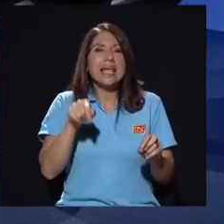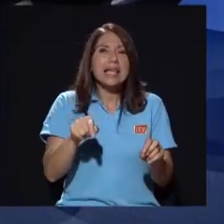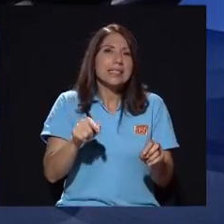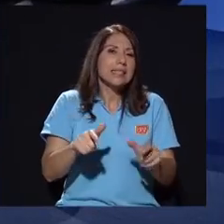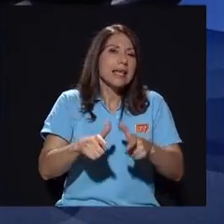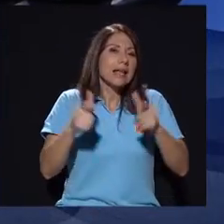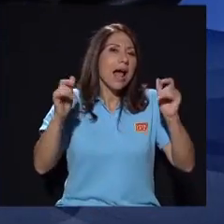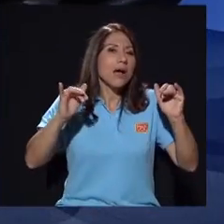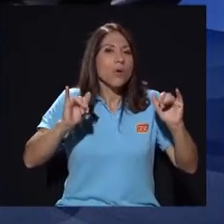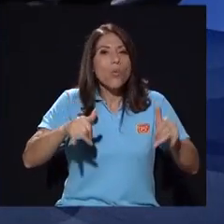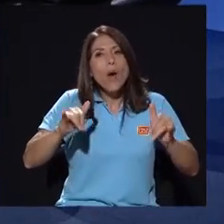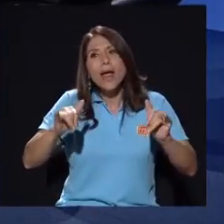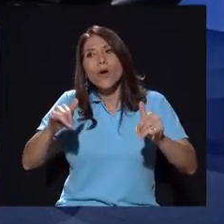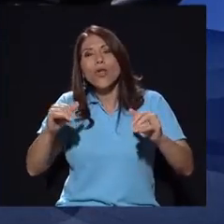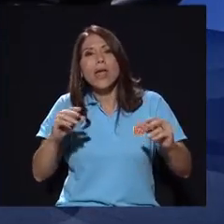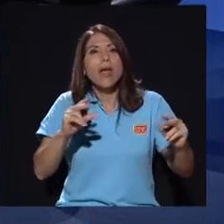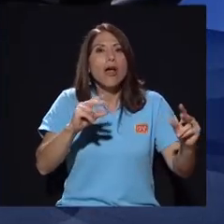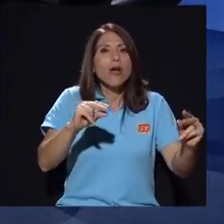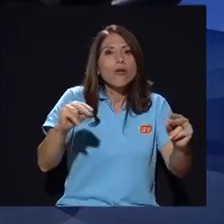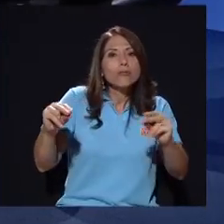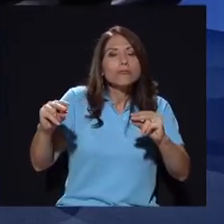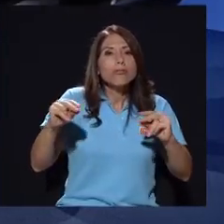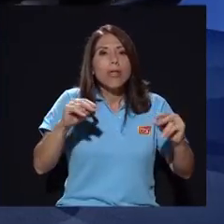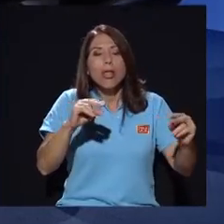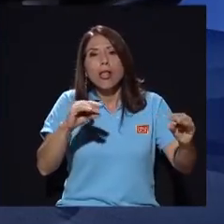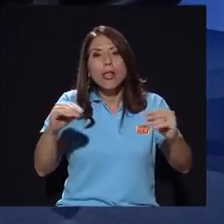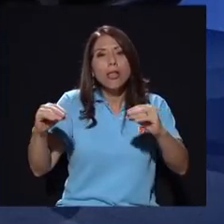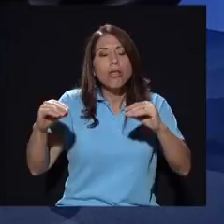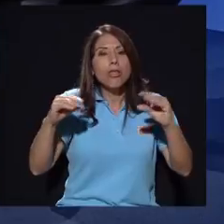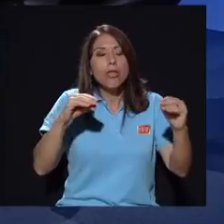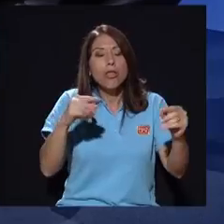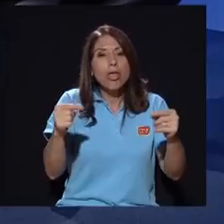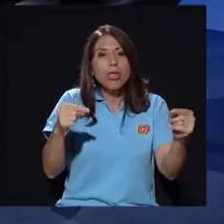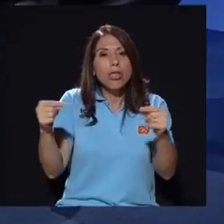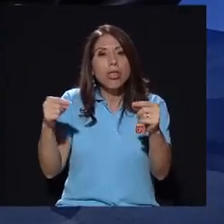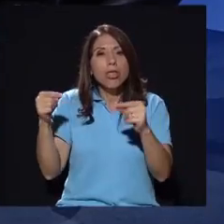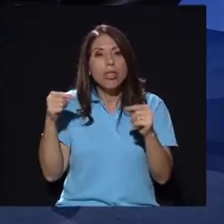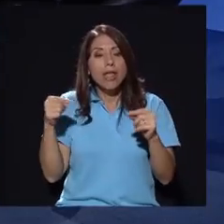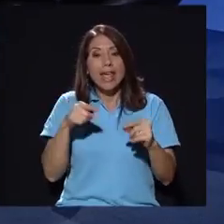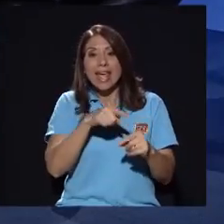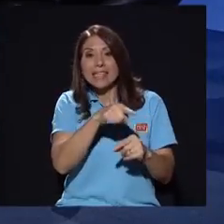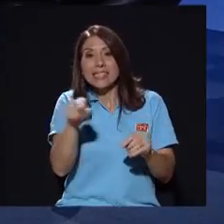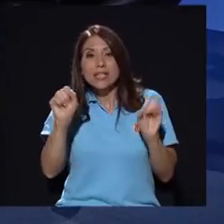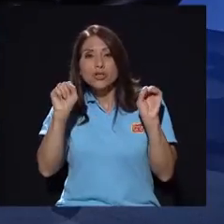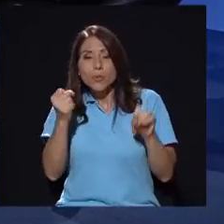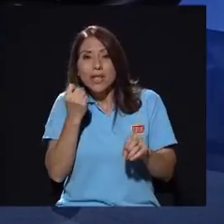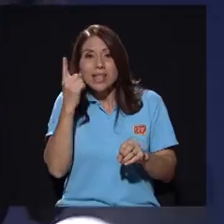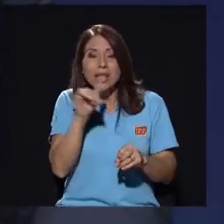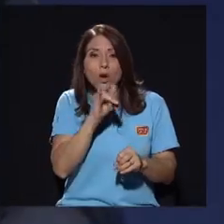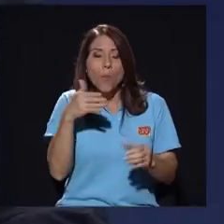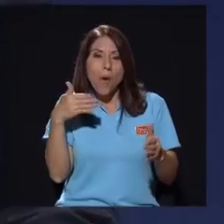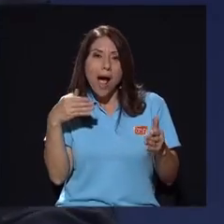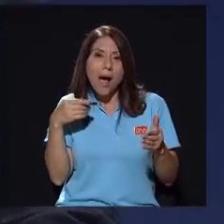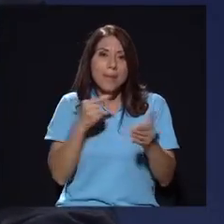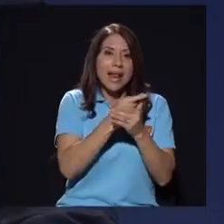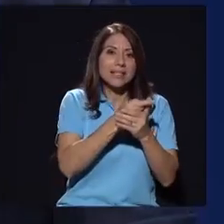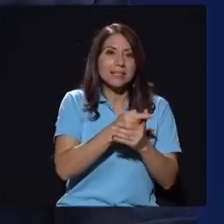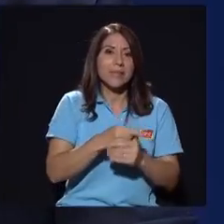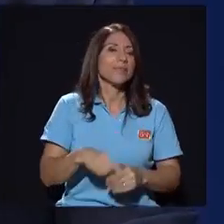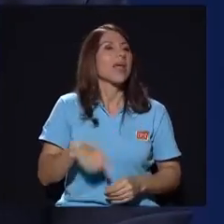de dimes y directes de versiones encontradas eso se podría interpretar como una amenaza ¿a usted lo ha querido trabajar?